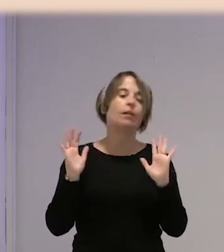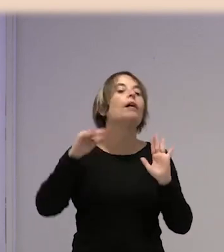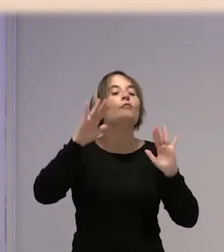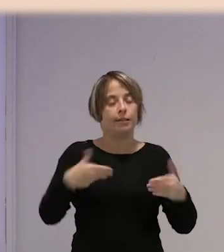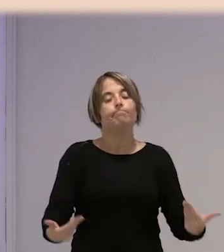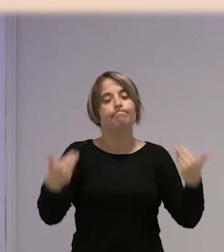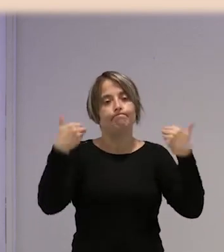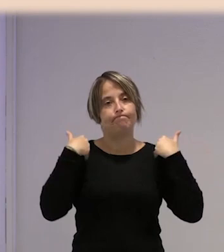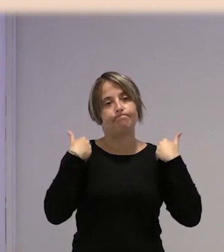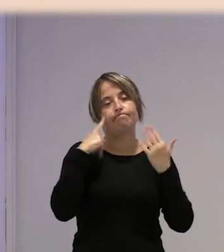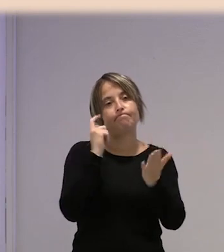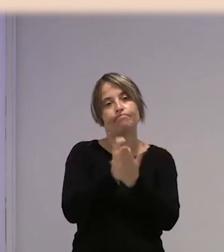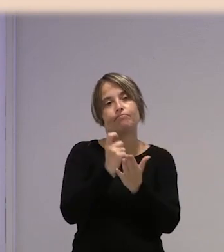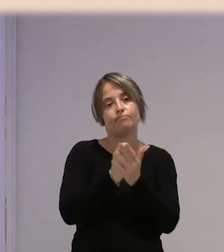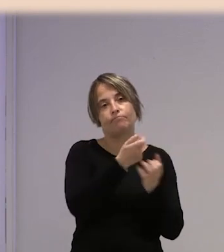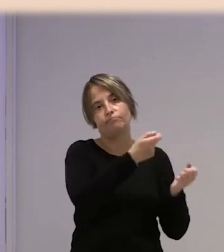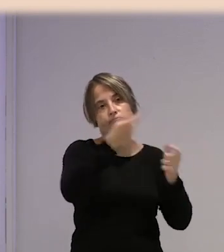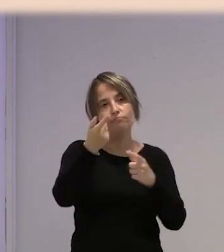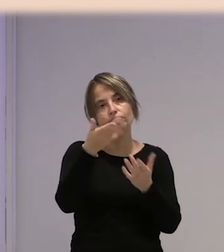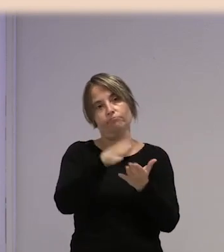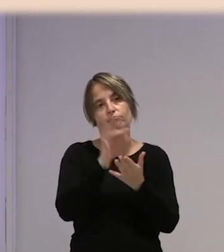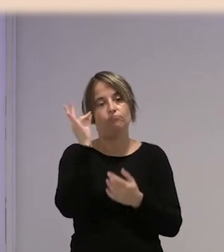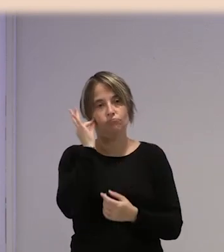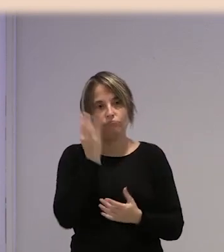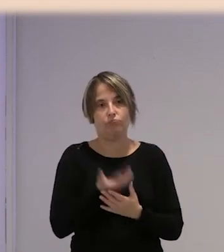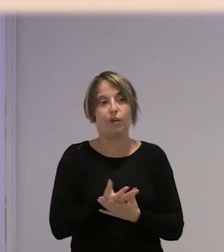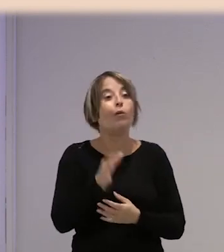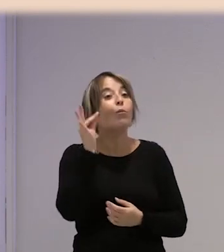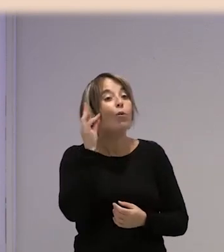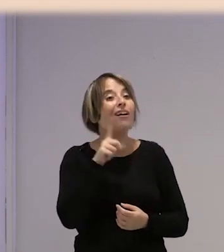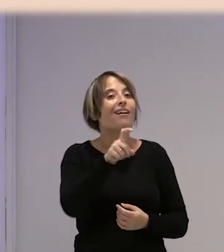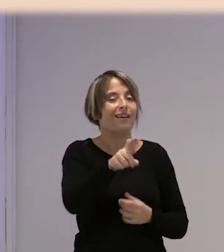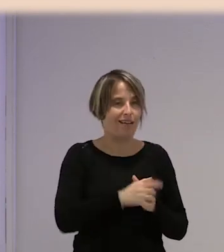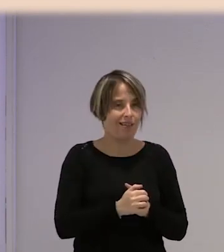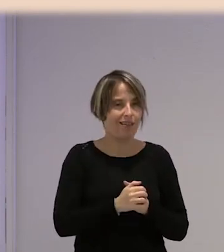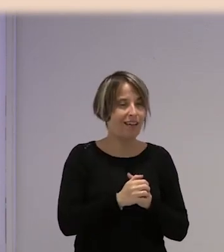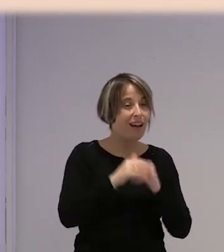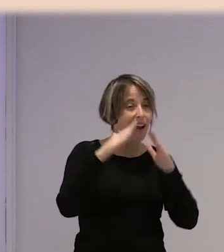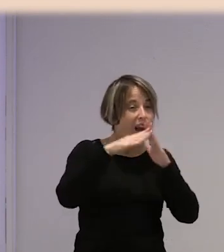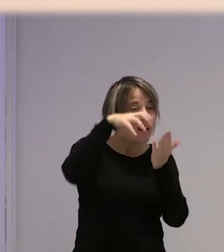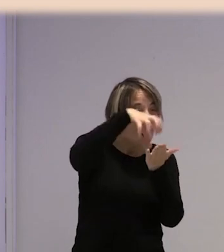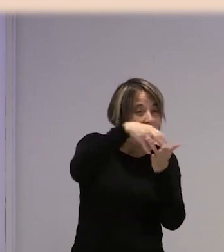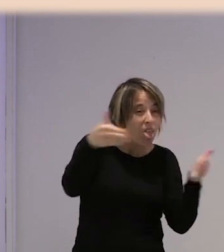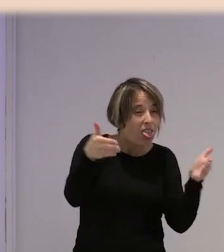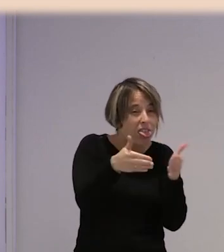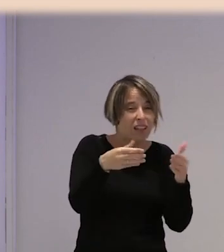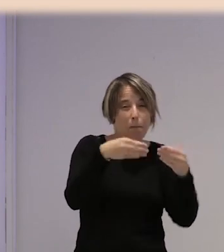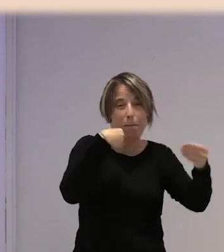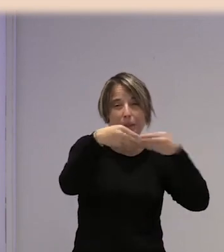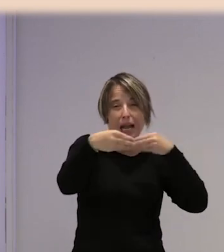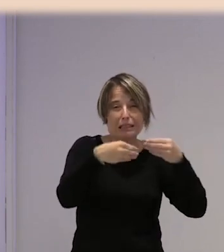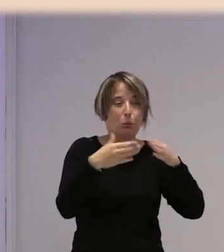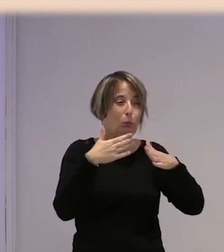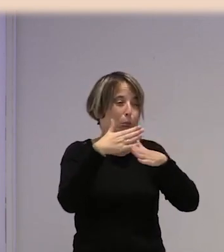pues se hicieran cargo de repatriar a esta mujer, ¿no? Mujeres con cáncer, viviendo en chabolas de plástico, de